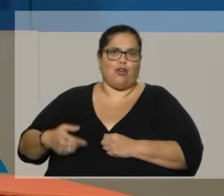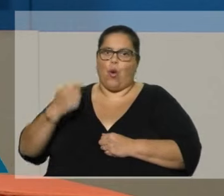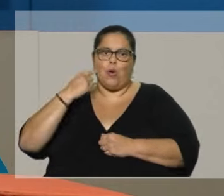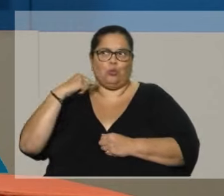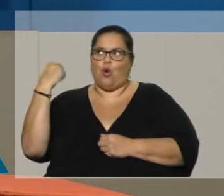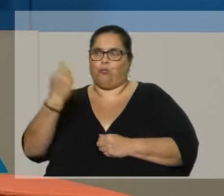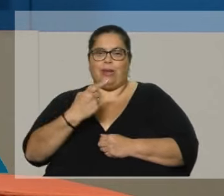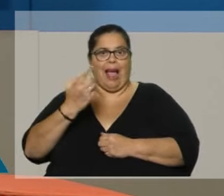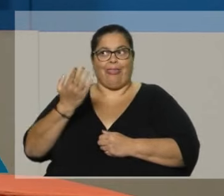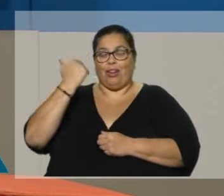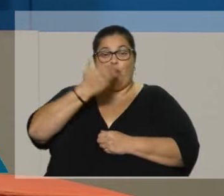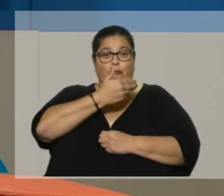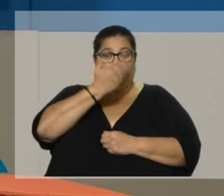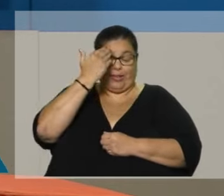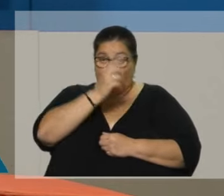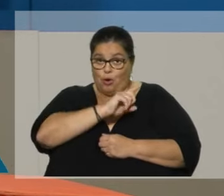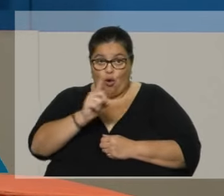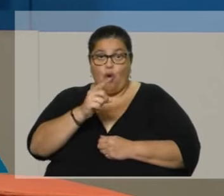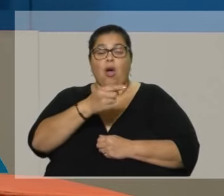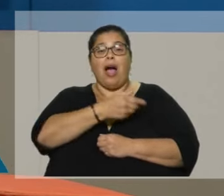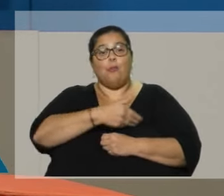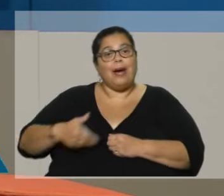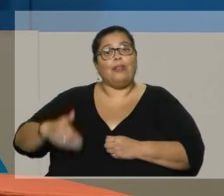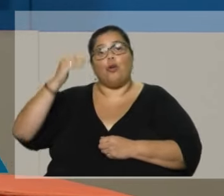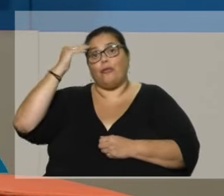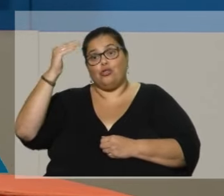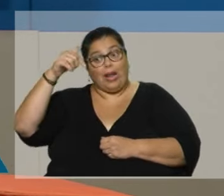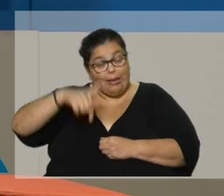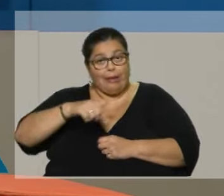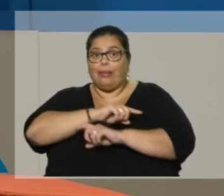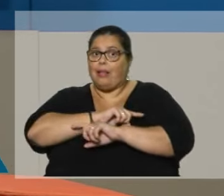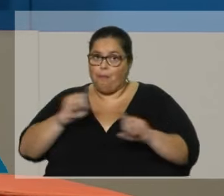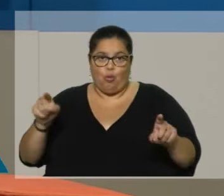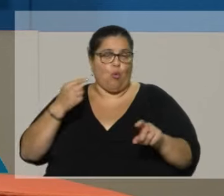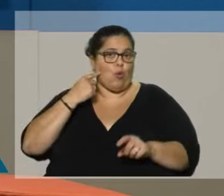este. No lo han escuchado ni a los maestros, ni a los profesores, en ningún área.